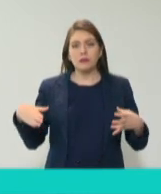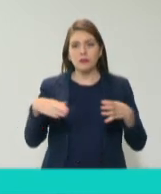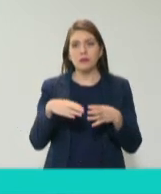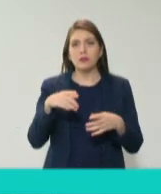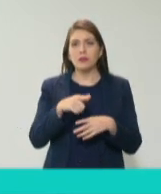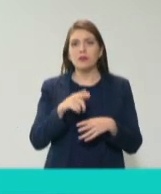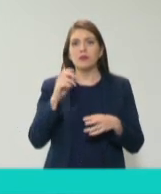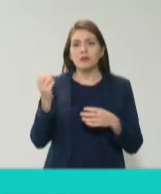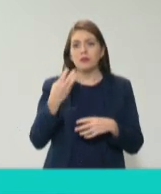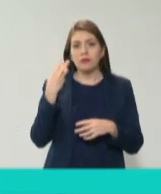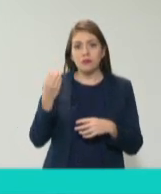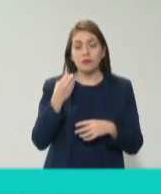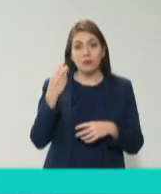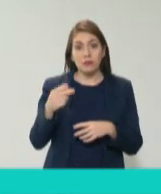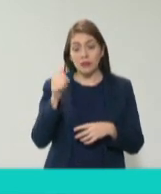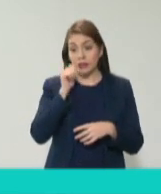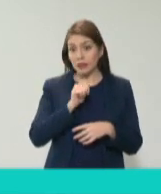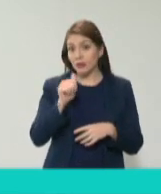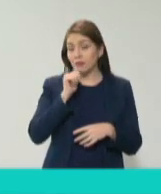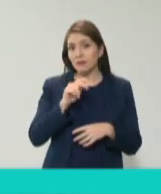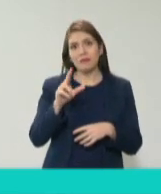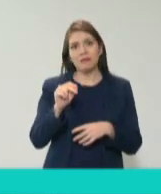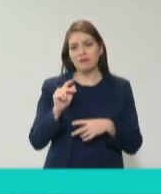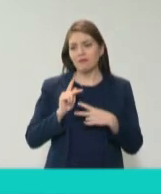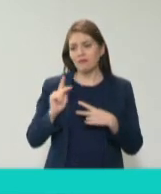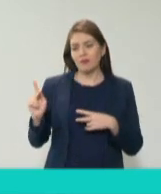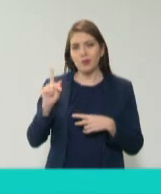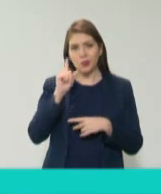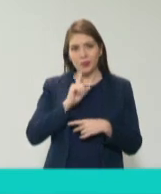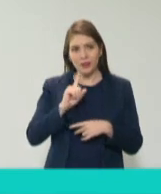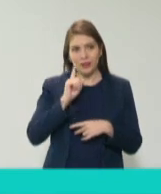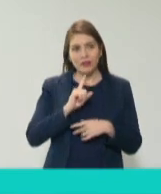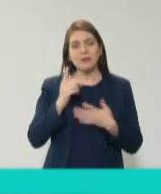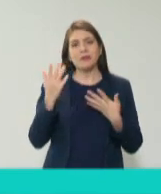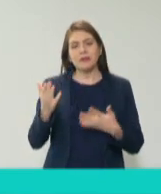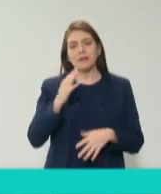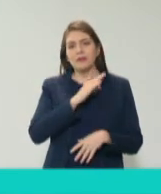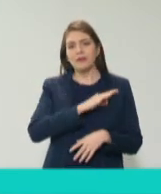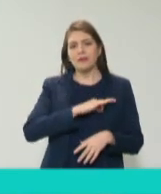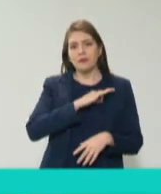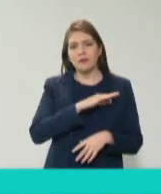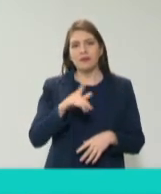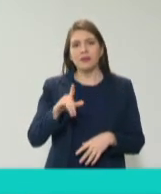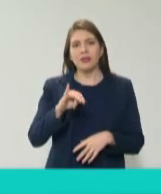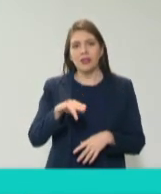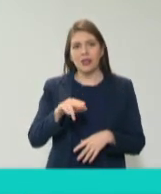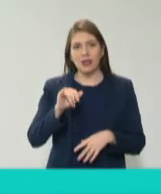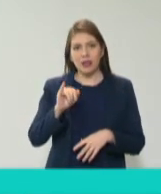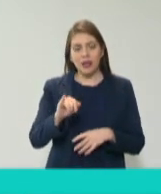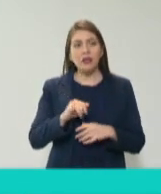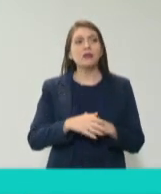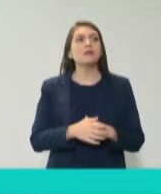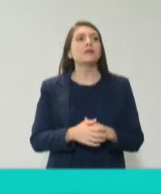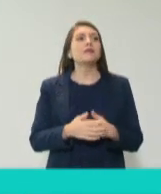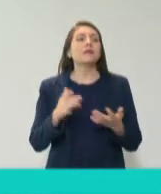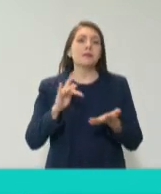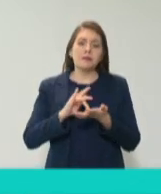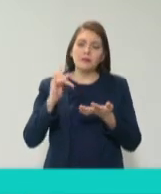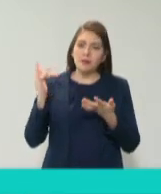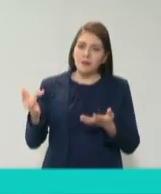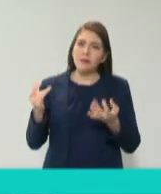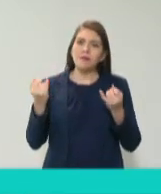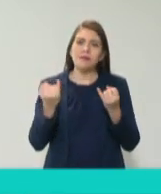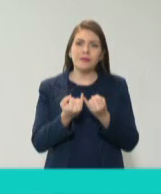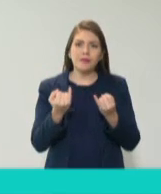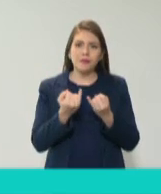por puras mujeres así que una felicitación al INAI por haber considerado esto un agradecimiento por